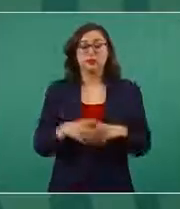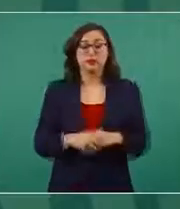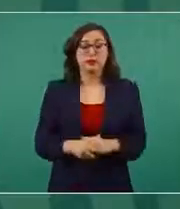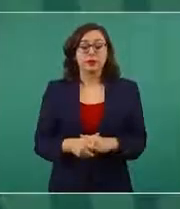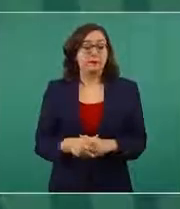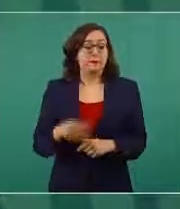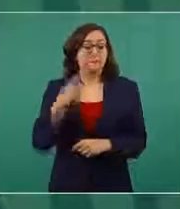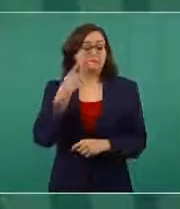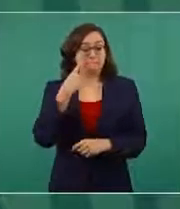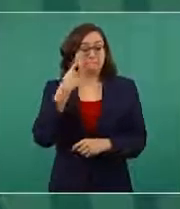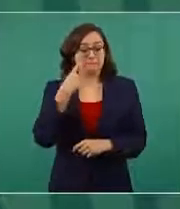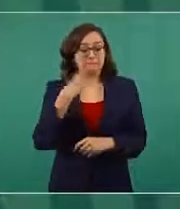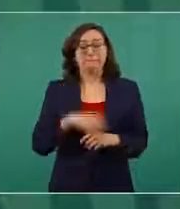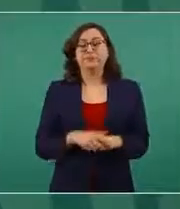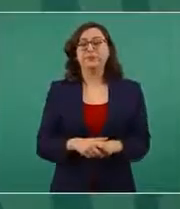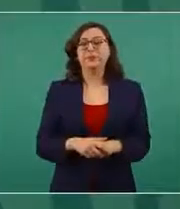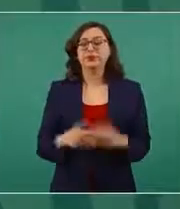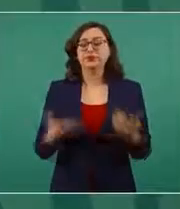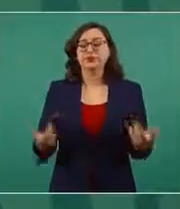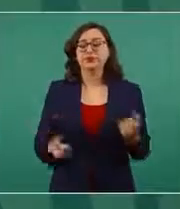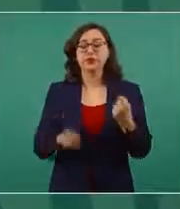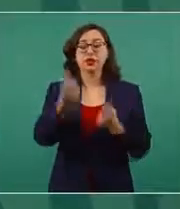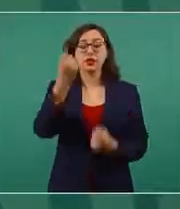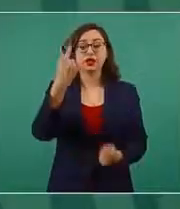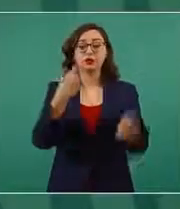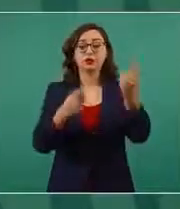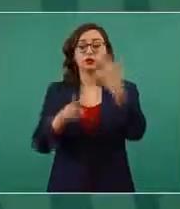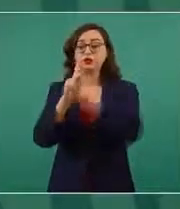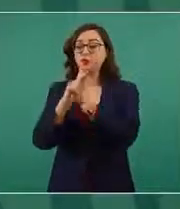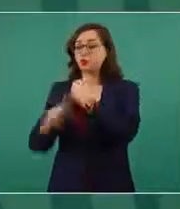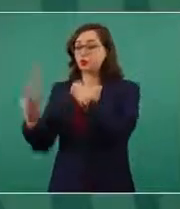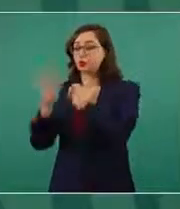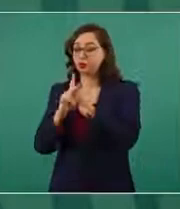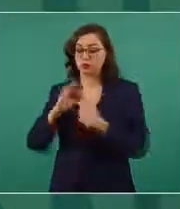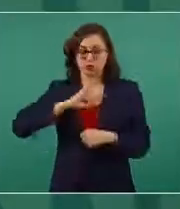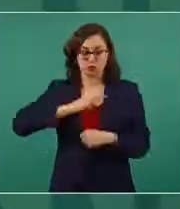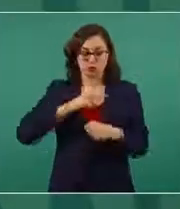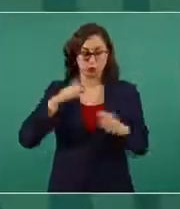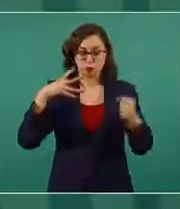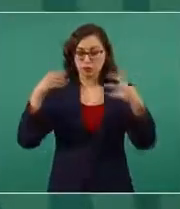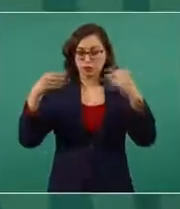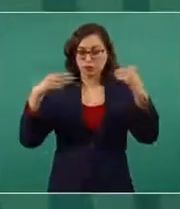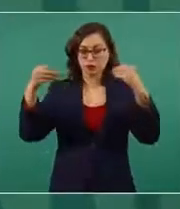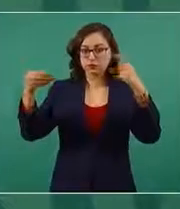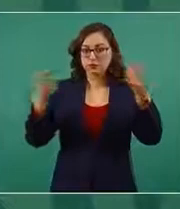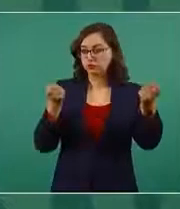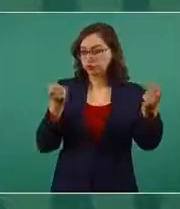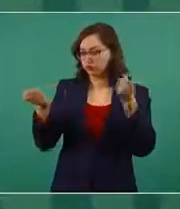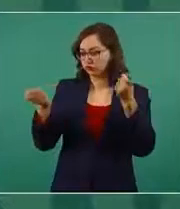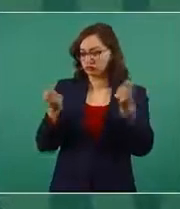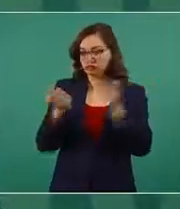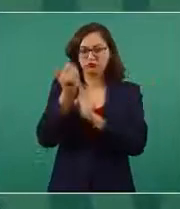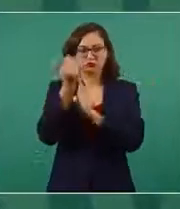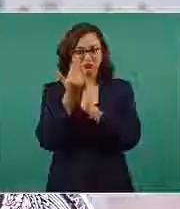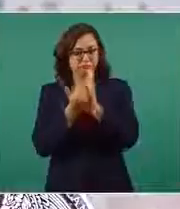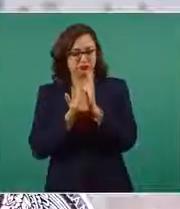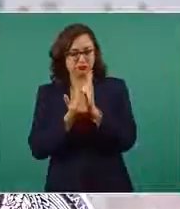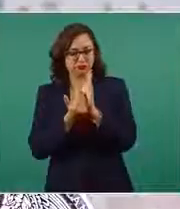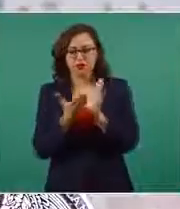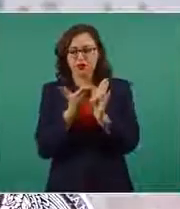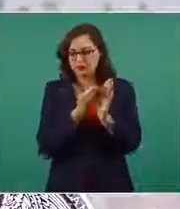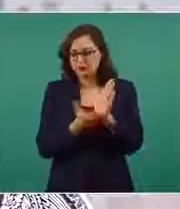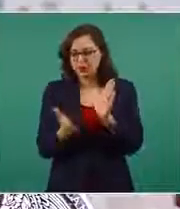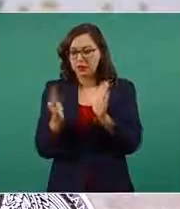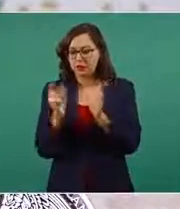varios países que cuando han llegado a situaciones de control epidémico semejantes a las que hoy tenemos en México, ya durante casi